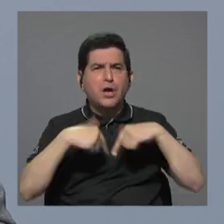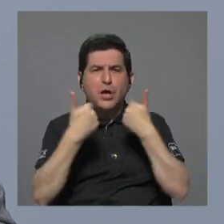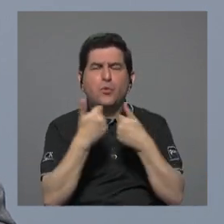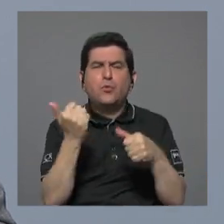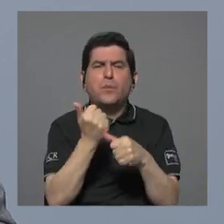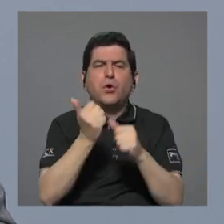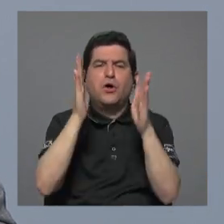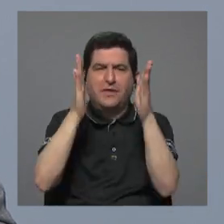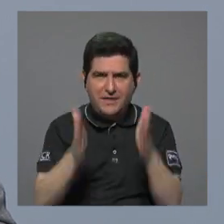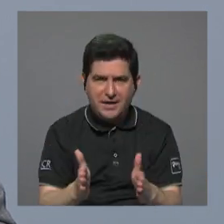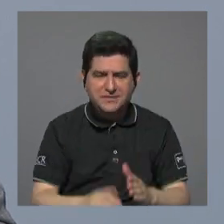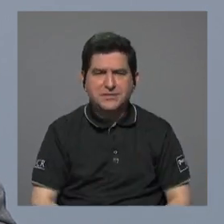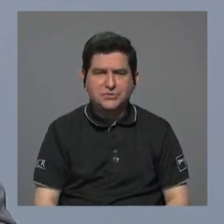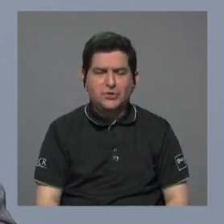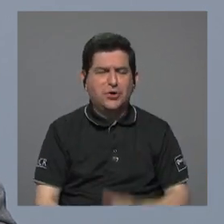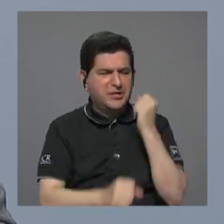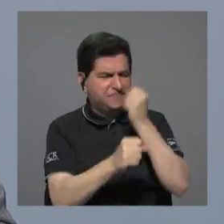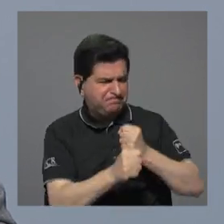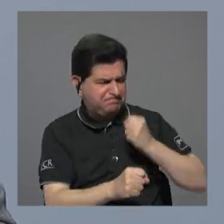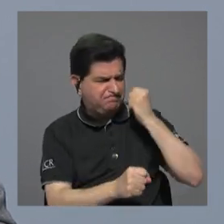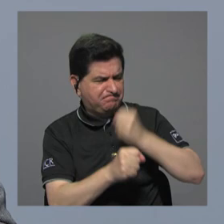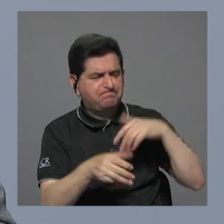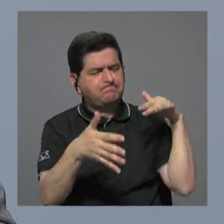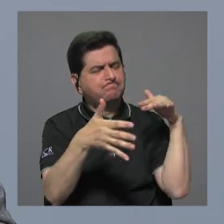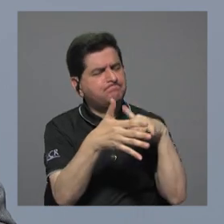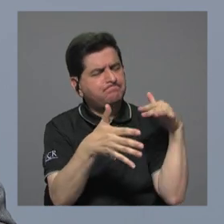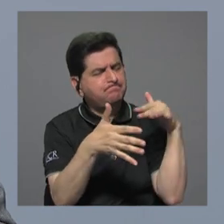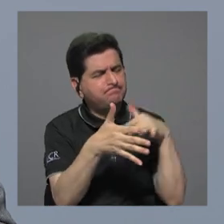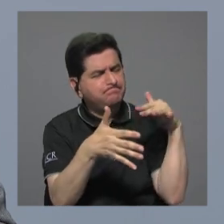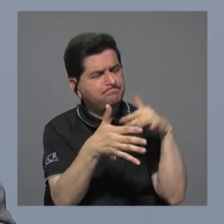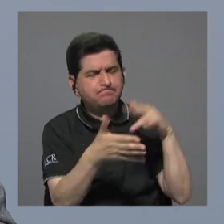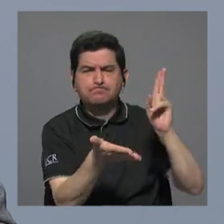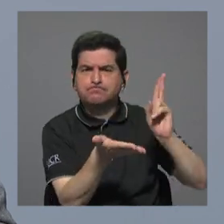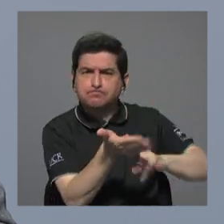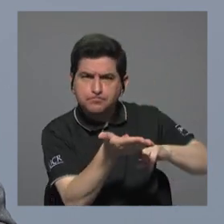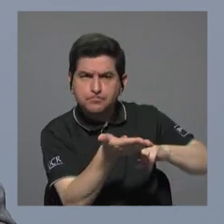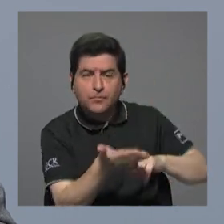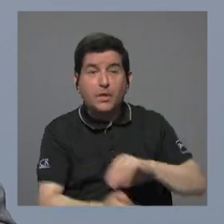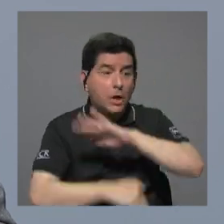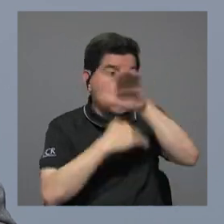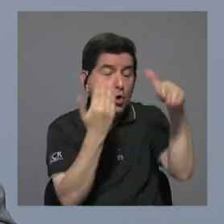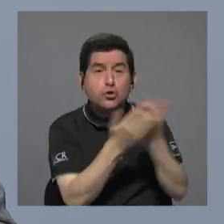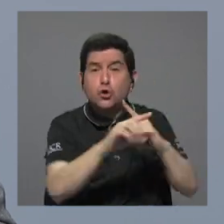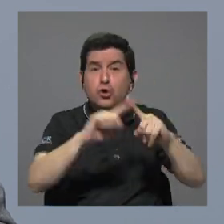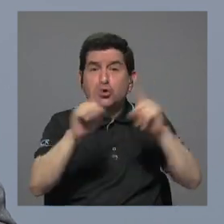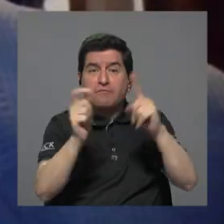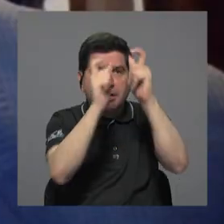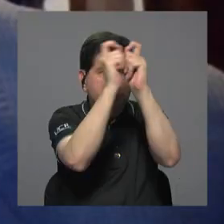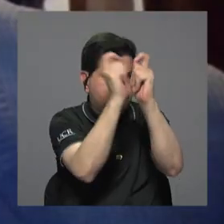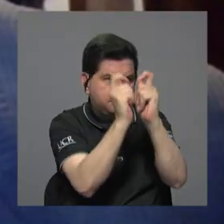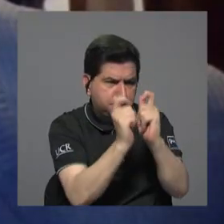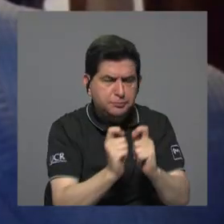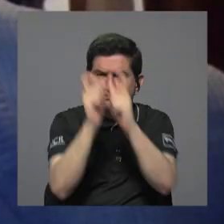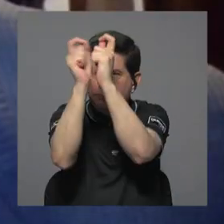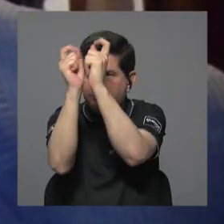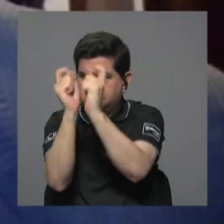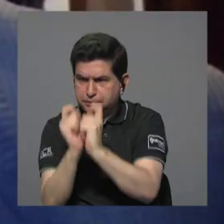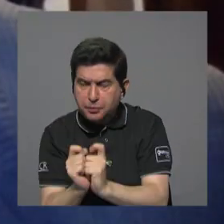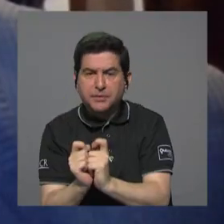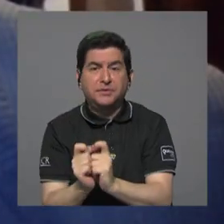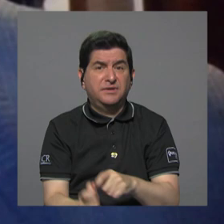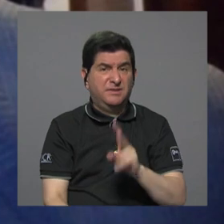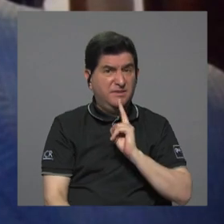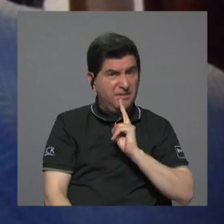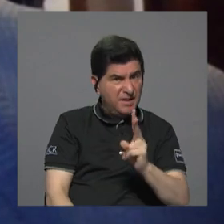asociadores nos dimos a la tarea de estudiar ese contrato en todos sus extremos y la verdad